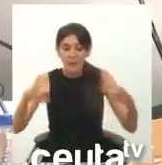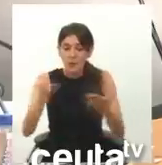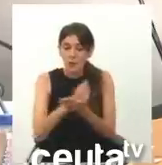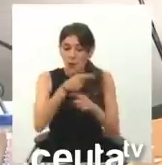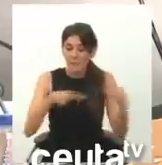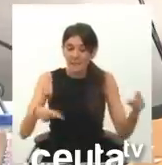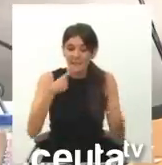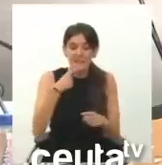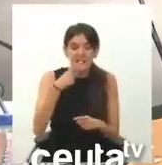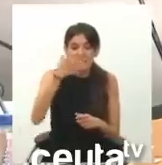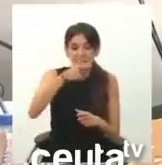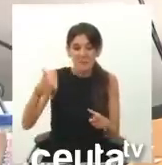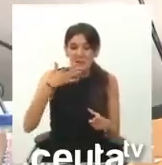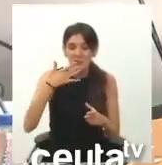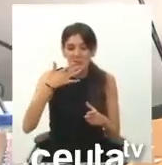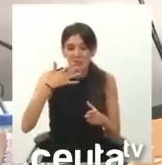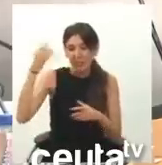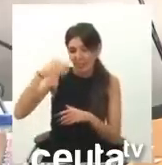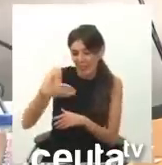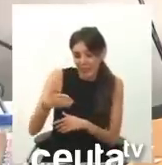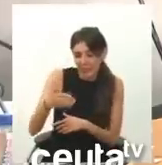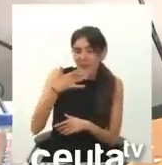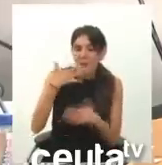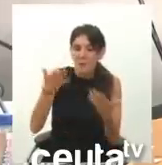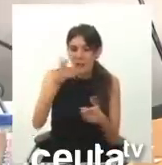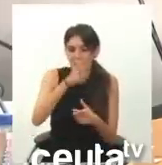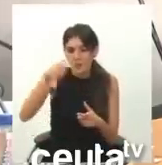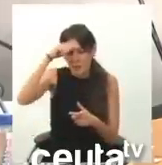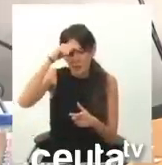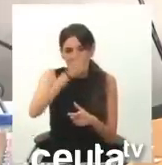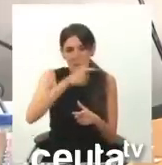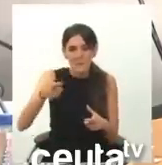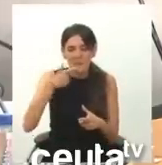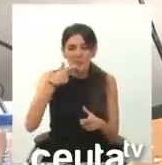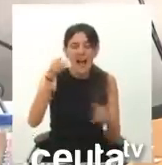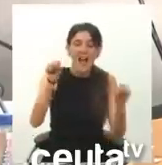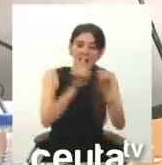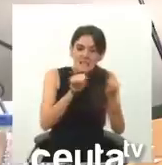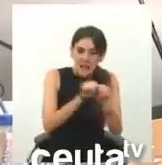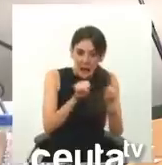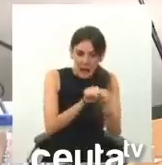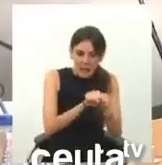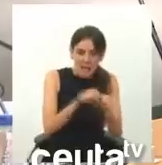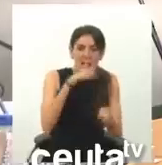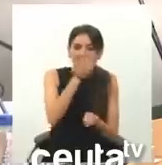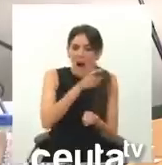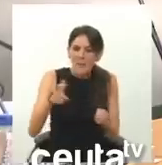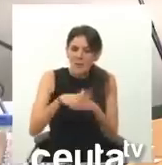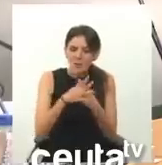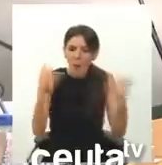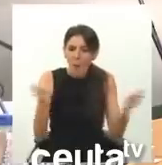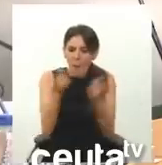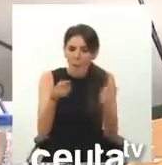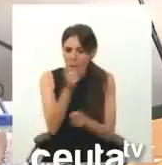que son quinta columnistas, porque lo que han entrado en Melilla son senegaleses. Aquí no puede hacer su propaganda política.